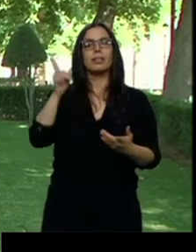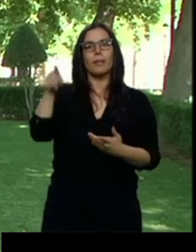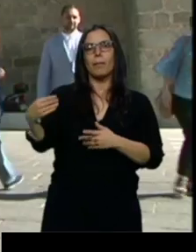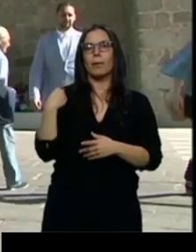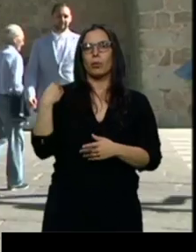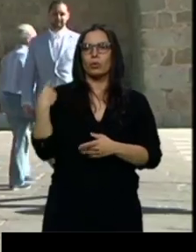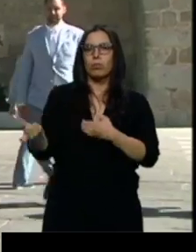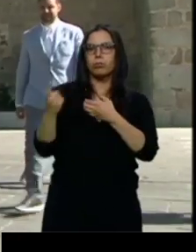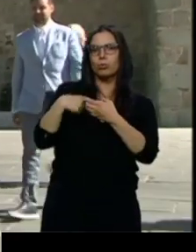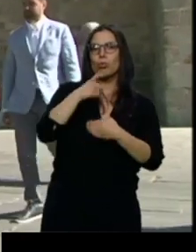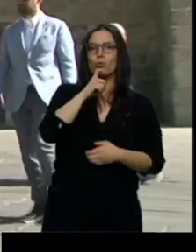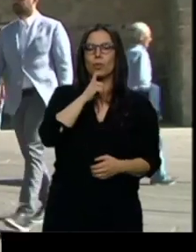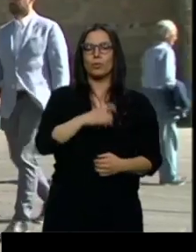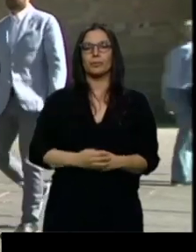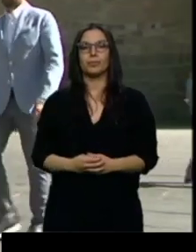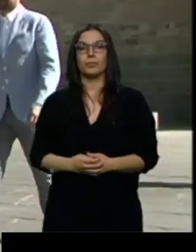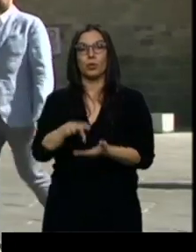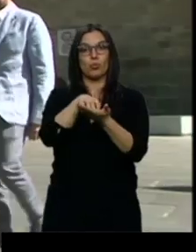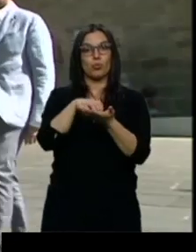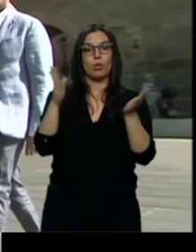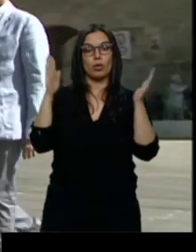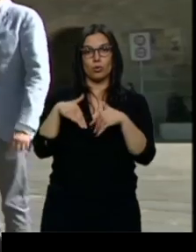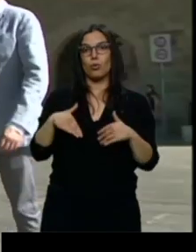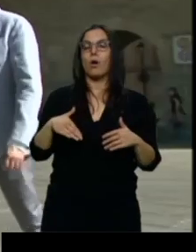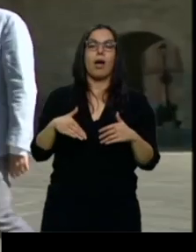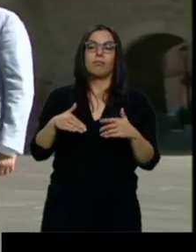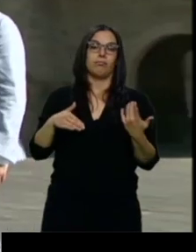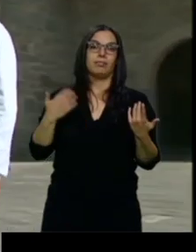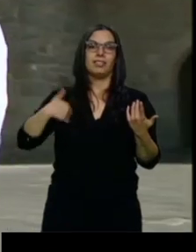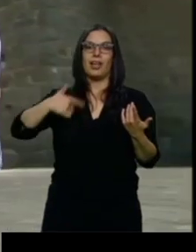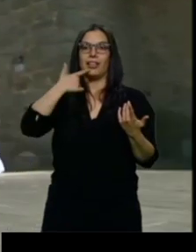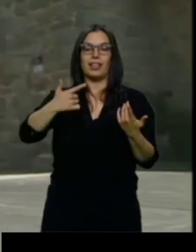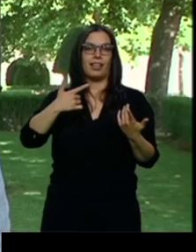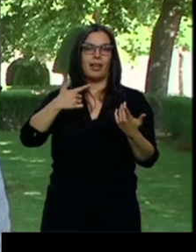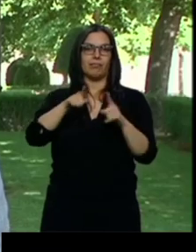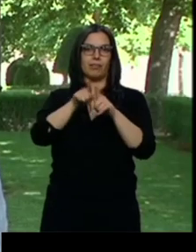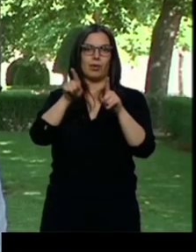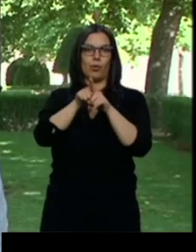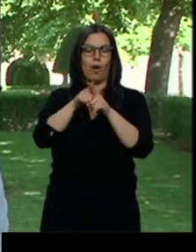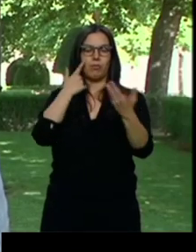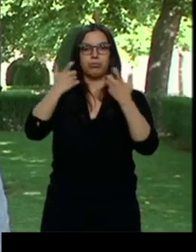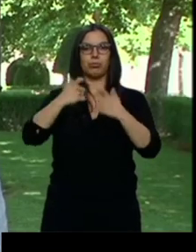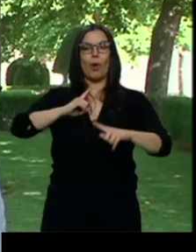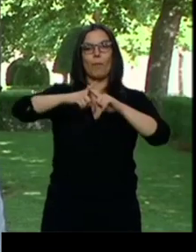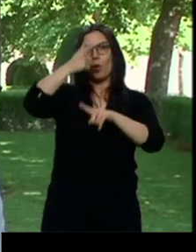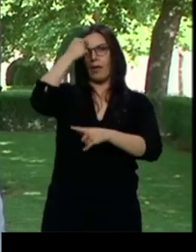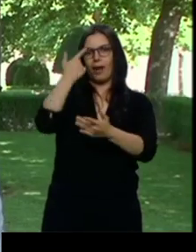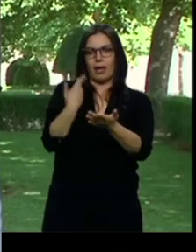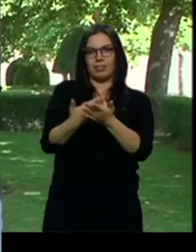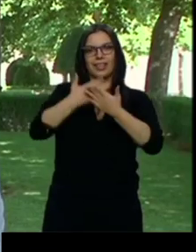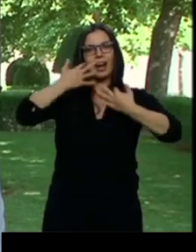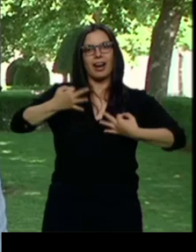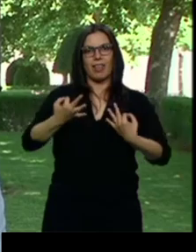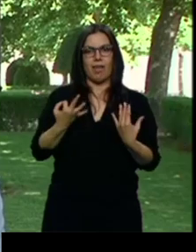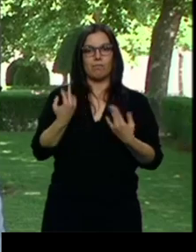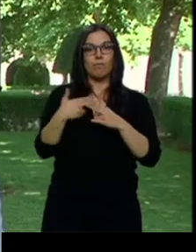afiliarse al partido. No cabe duda que lo que ya se ha denominado como el fenómeno por Ávila es algo palpable. Es una realidad política, una realidad que ha llamado la